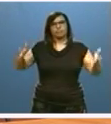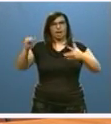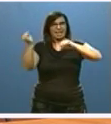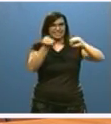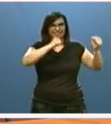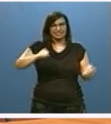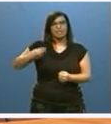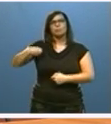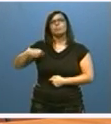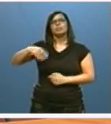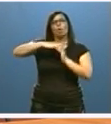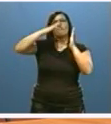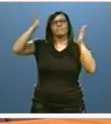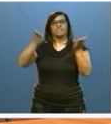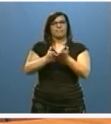de Leitariegos-Valle La Ciana.